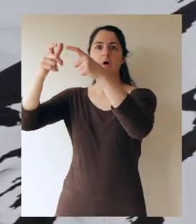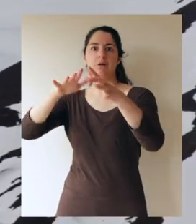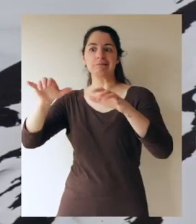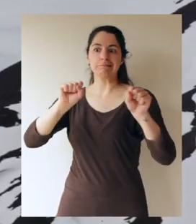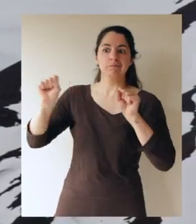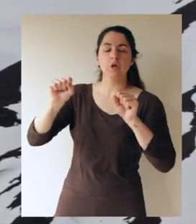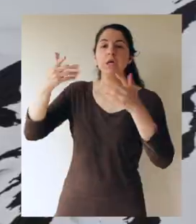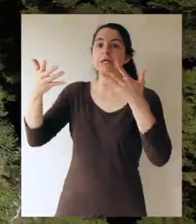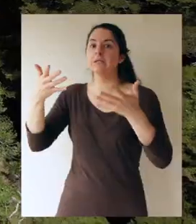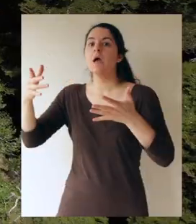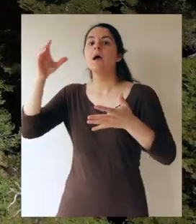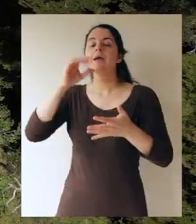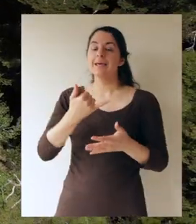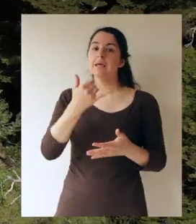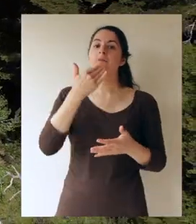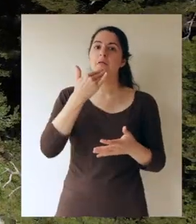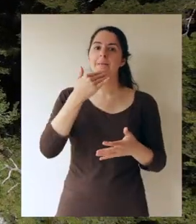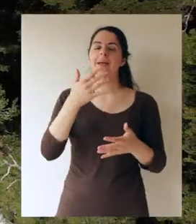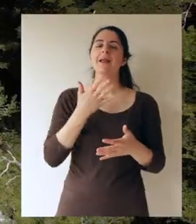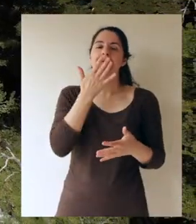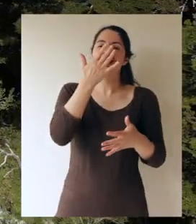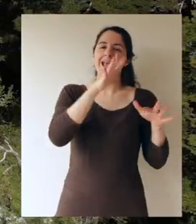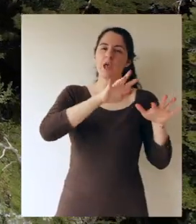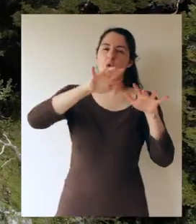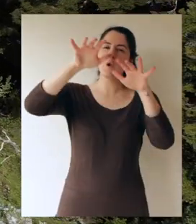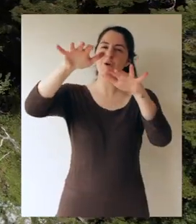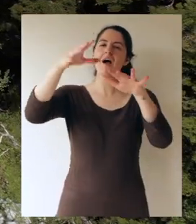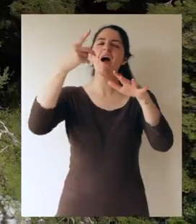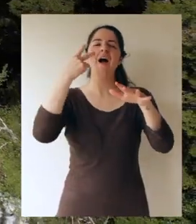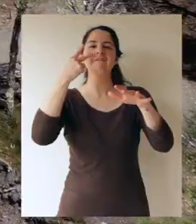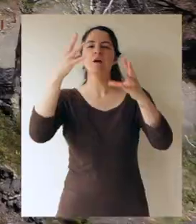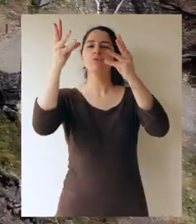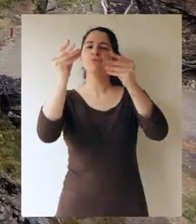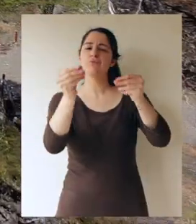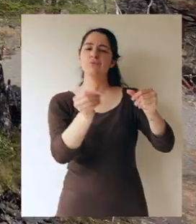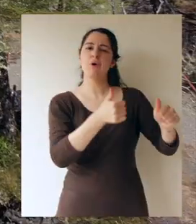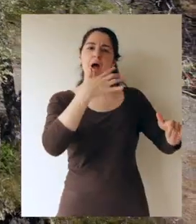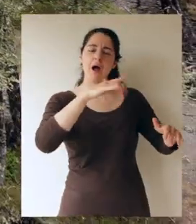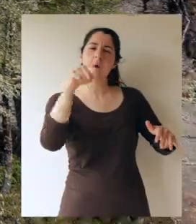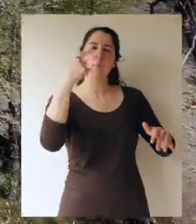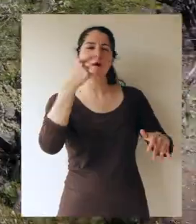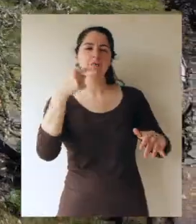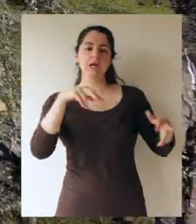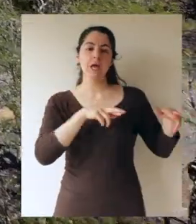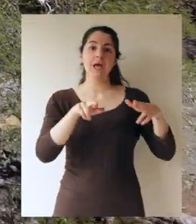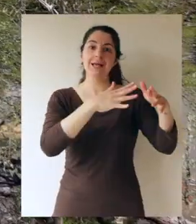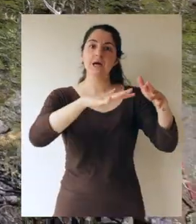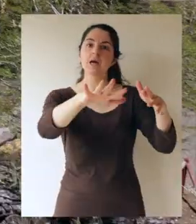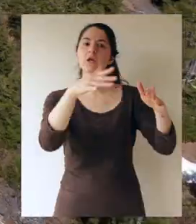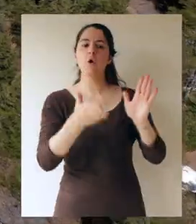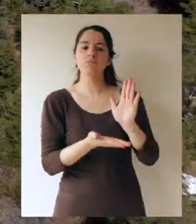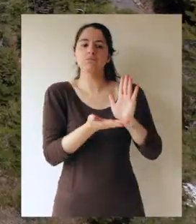fluviómetros para ver la cantidad de hielo del glaciar, en el cual igual se nota sobre el río Blanco el aumento del